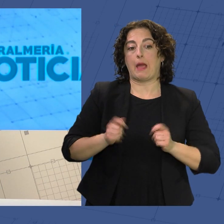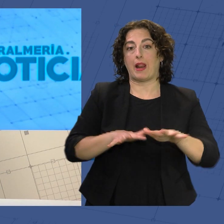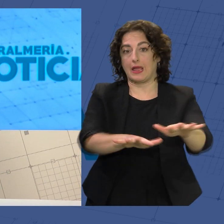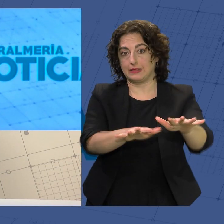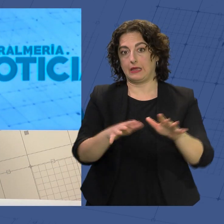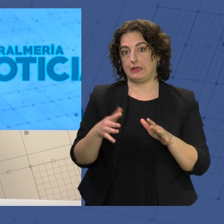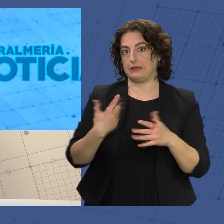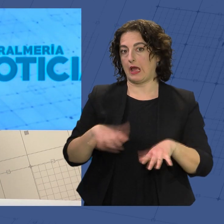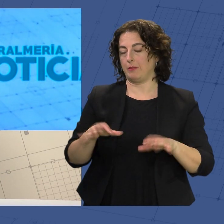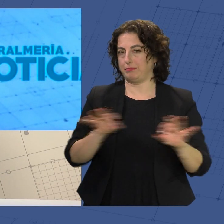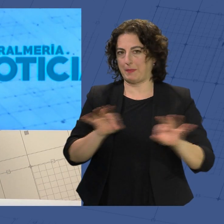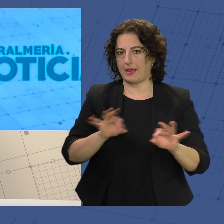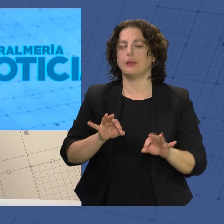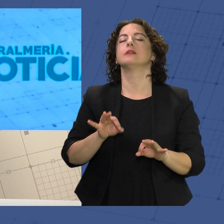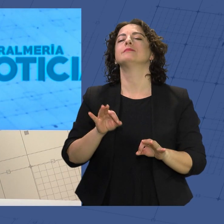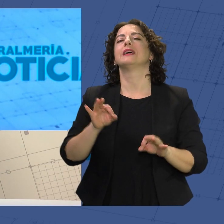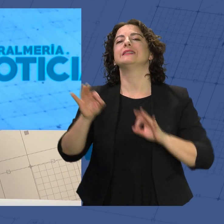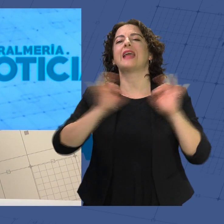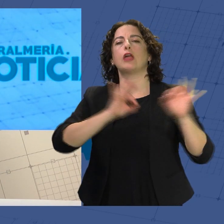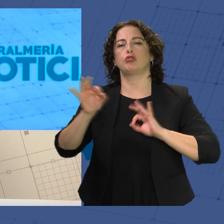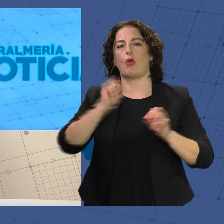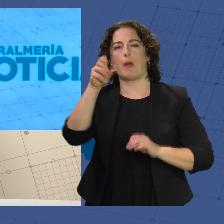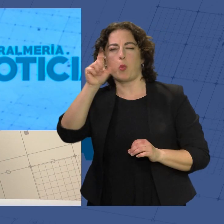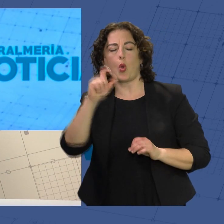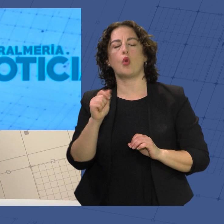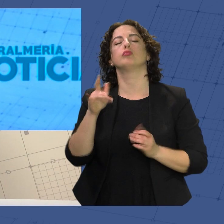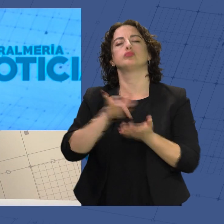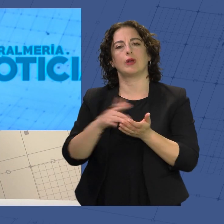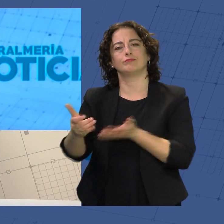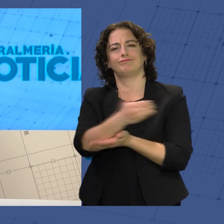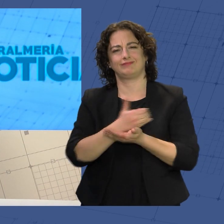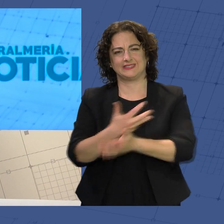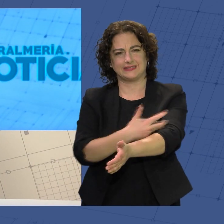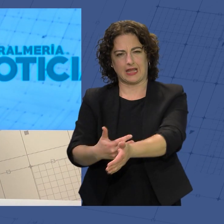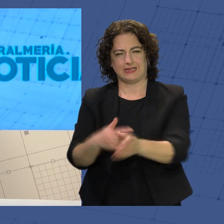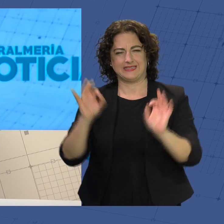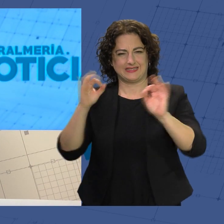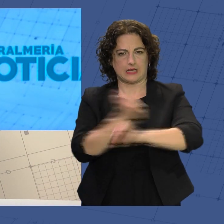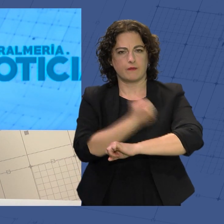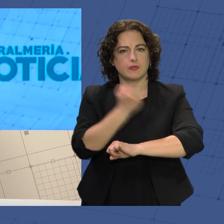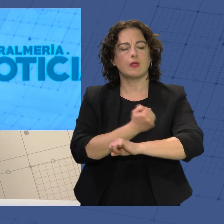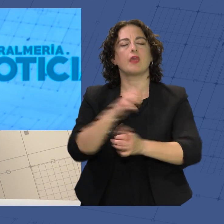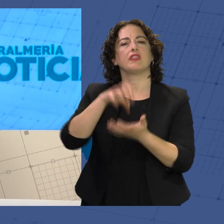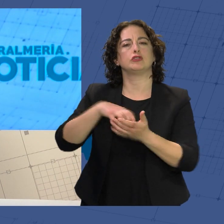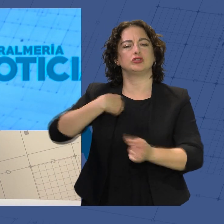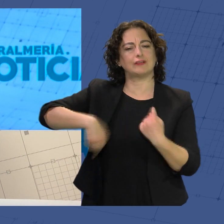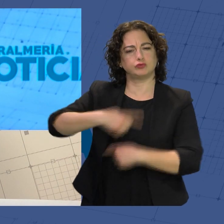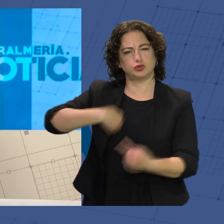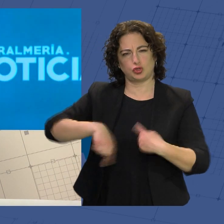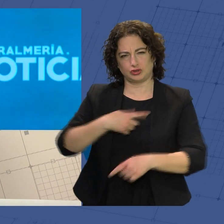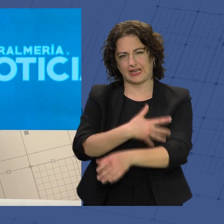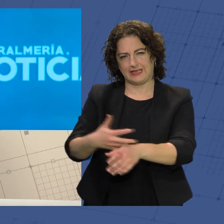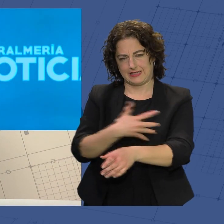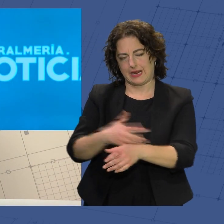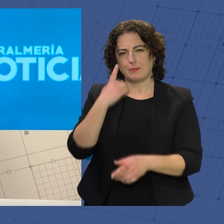el Teatro Apolo se ha prestado a acoger la colecta especial de Navidad organizada por el Centro de Área de Transfusión Sanguínea de Almería.